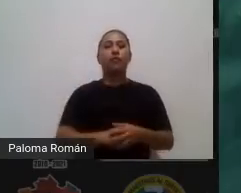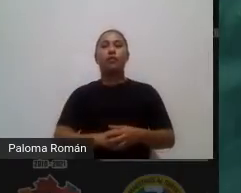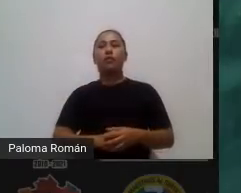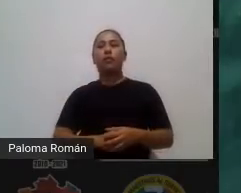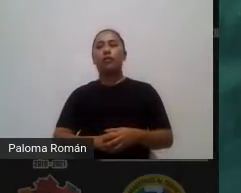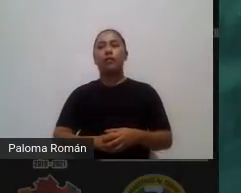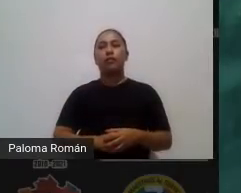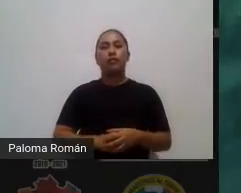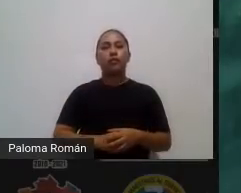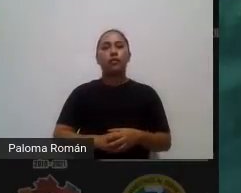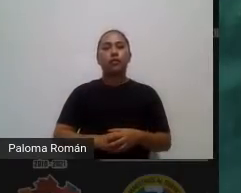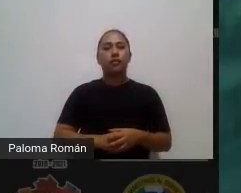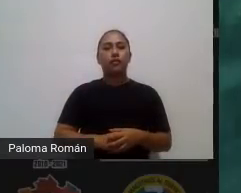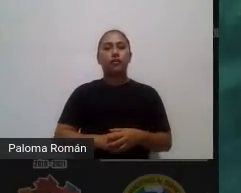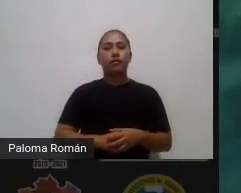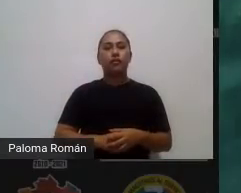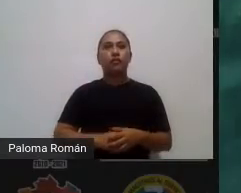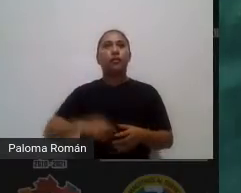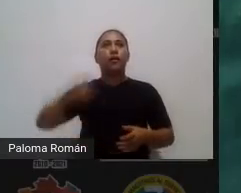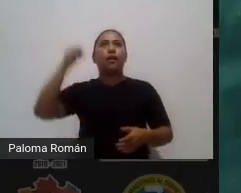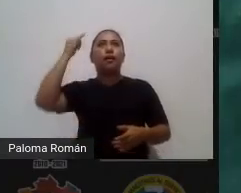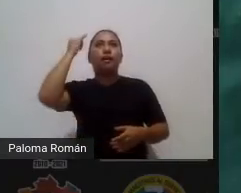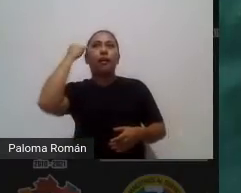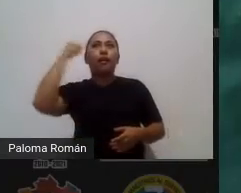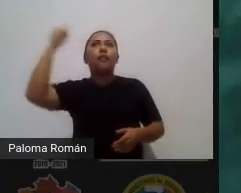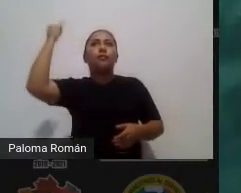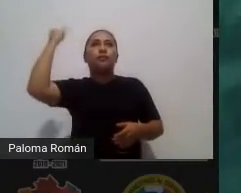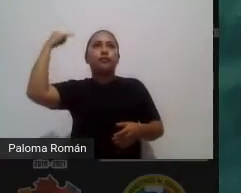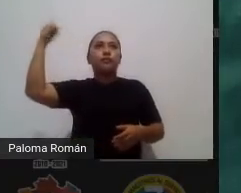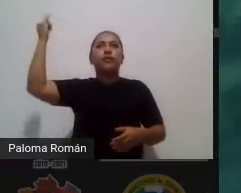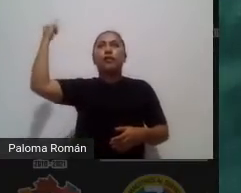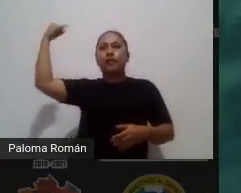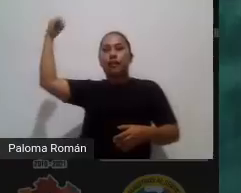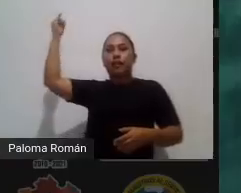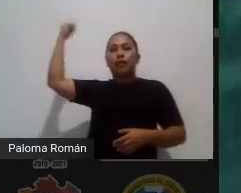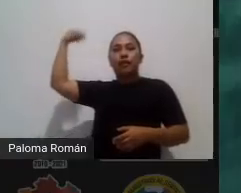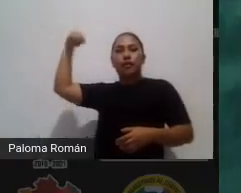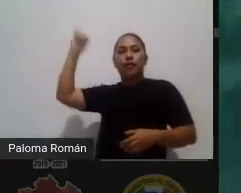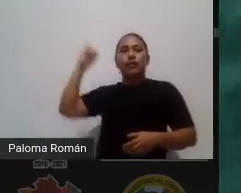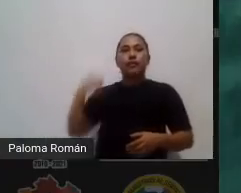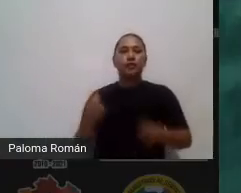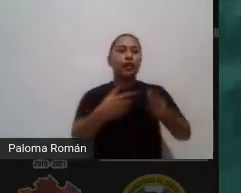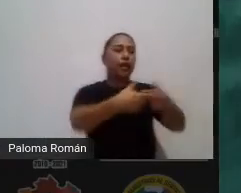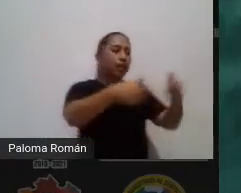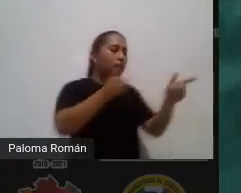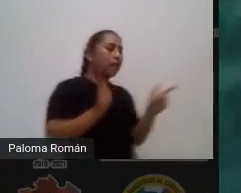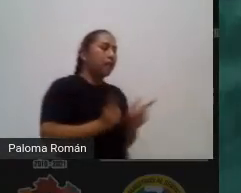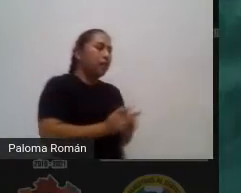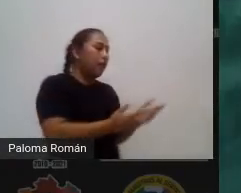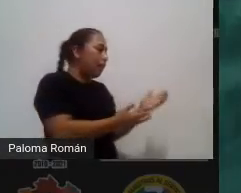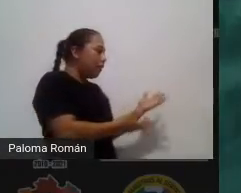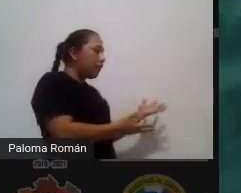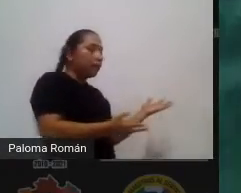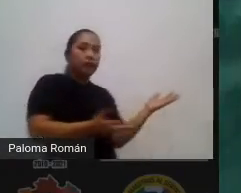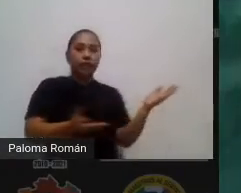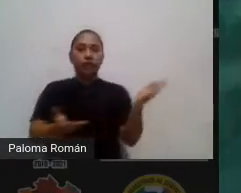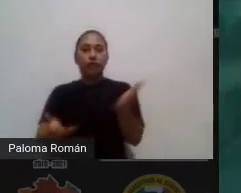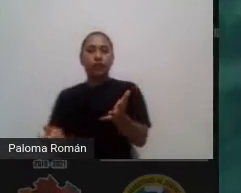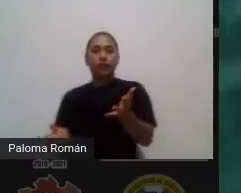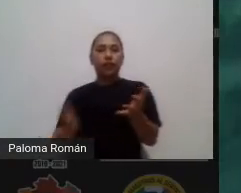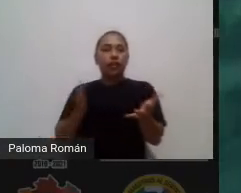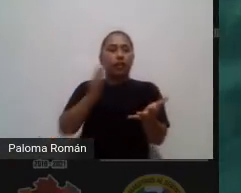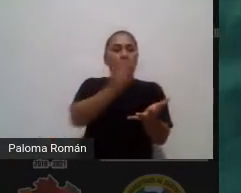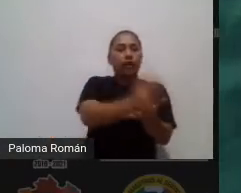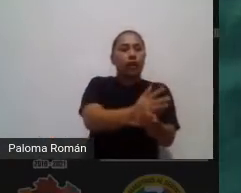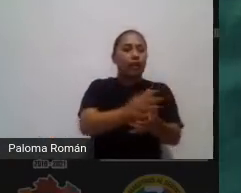imagínense los chicos en los clubes que ansiaban que llegaba el que llegara el día que había club verdad